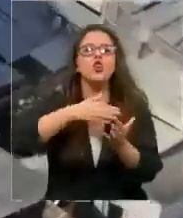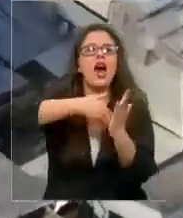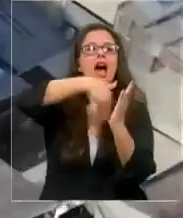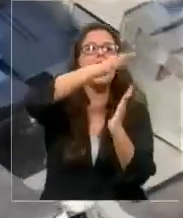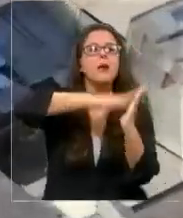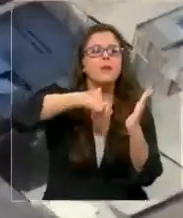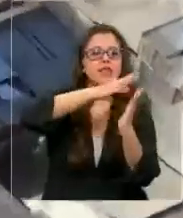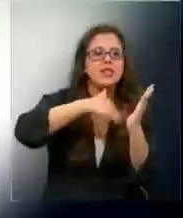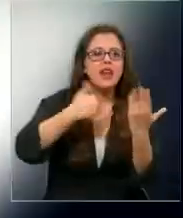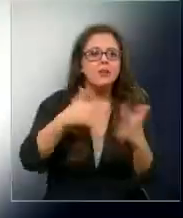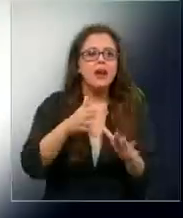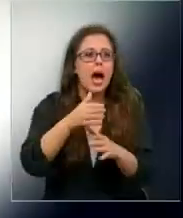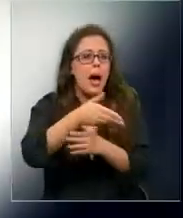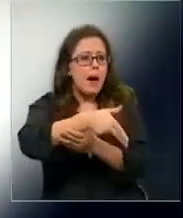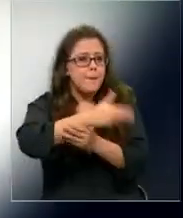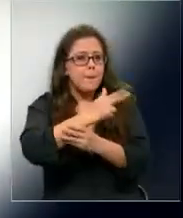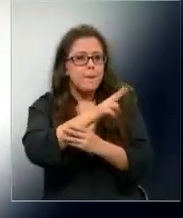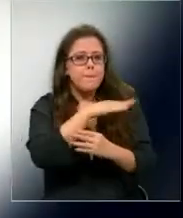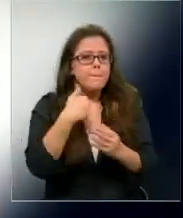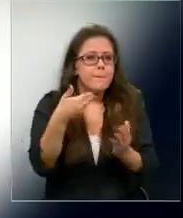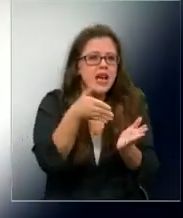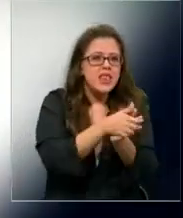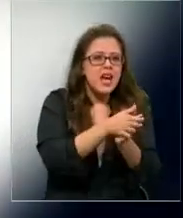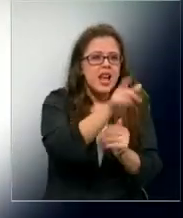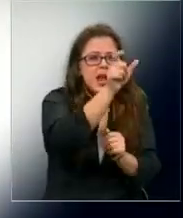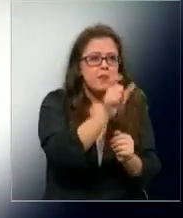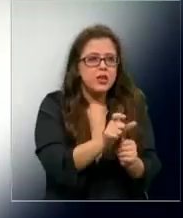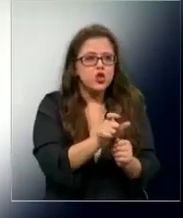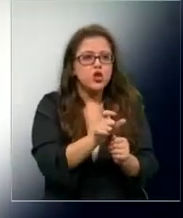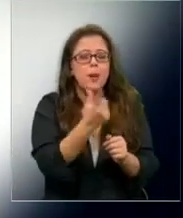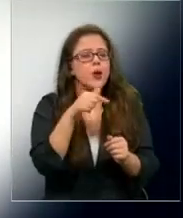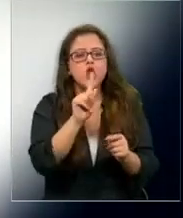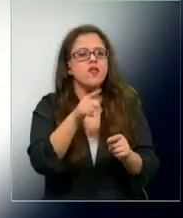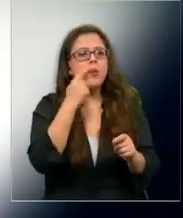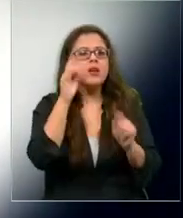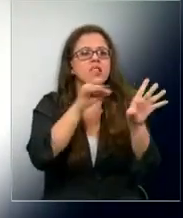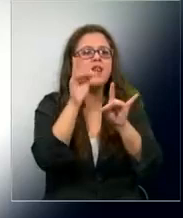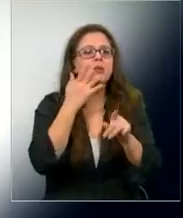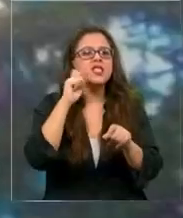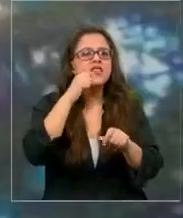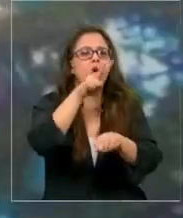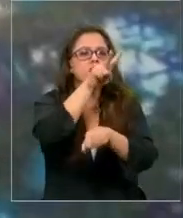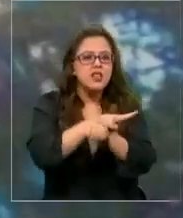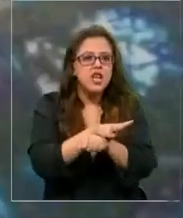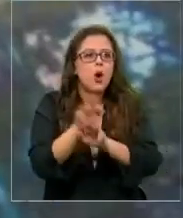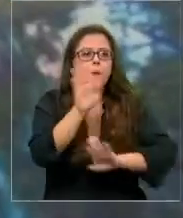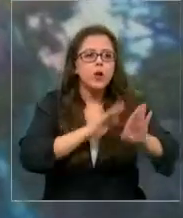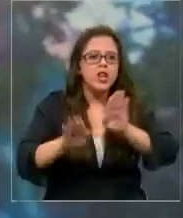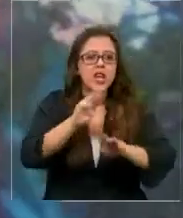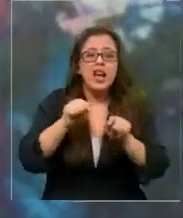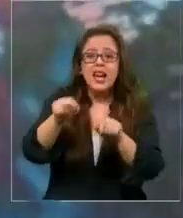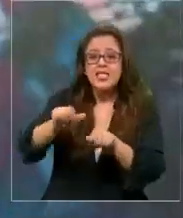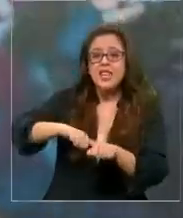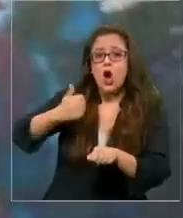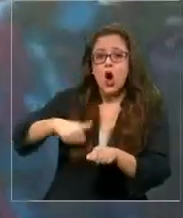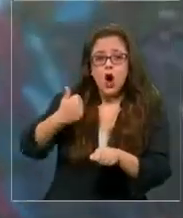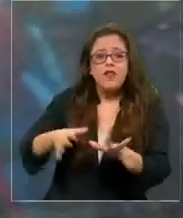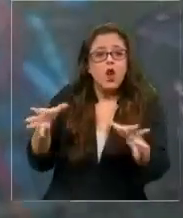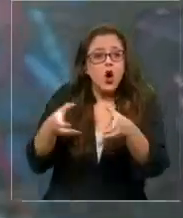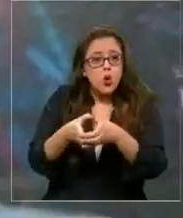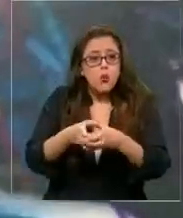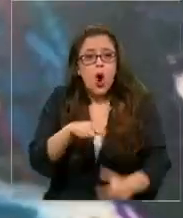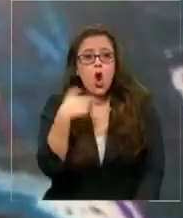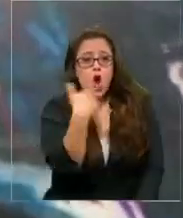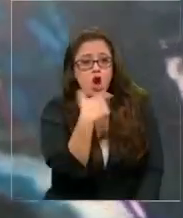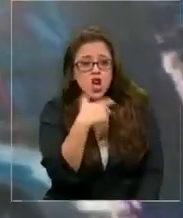asesinar a su rival, que no identificaremos por ser un testigo protegido. Este joven de la banda Los Risas sobrevivió gracias